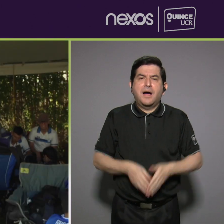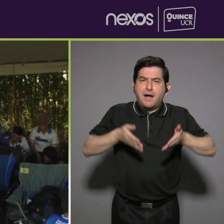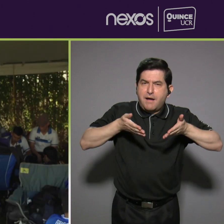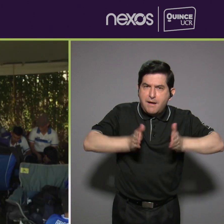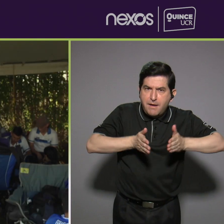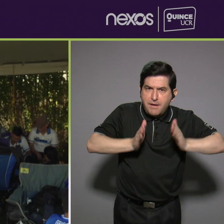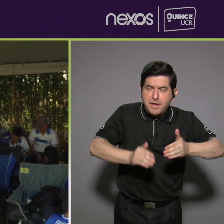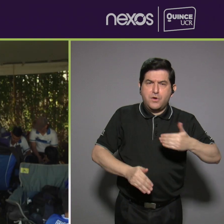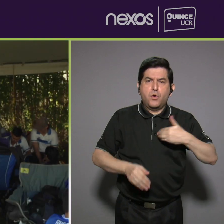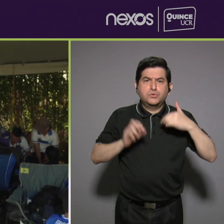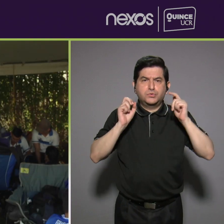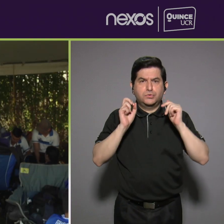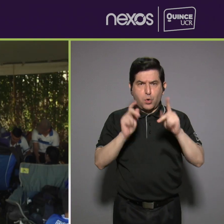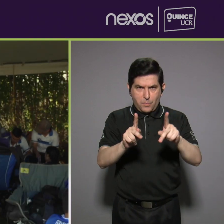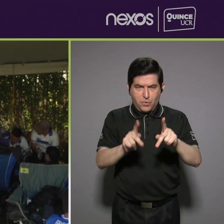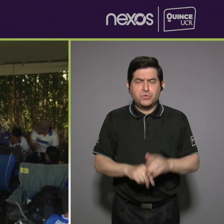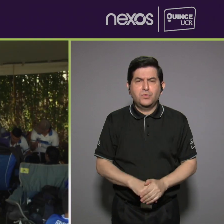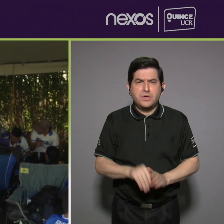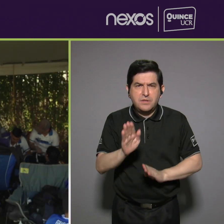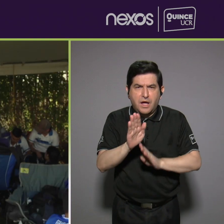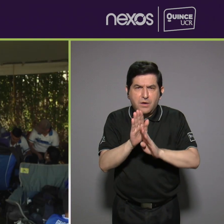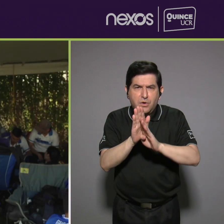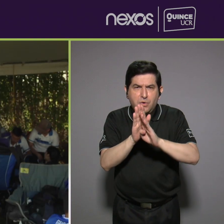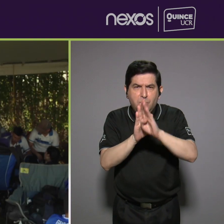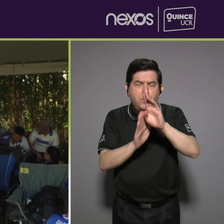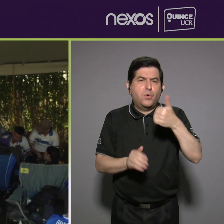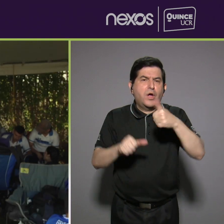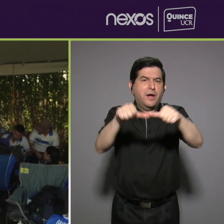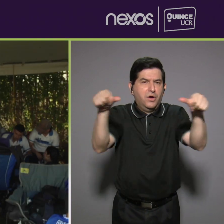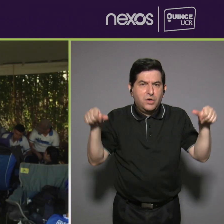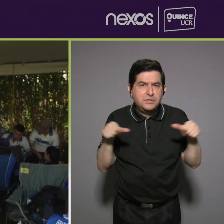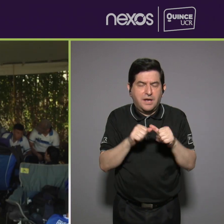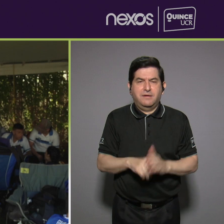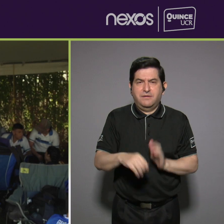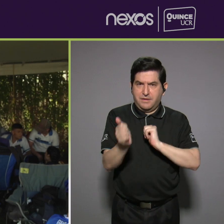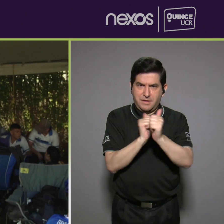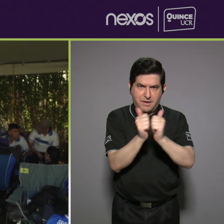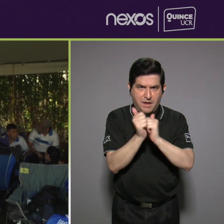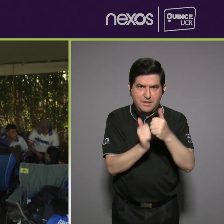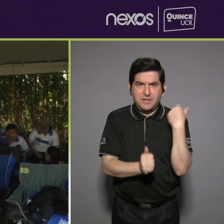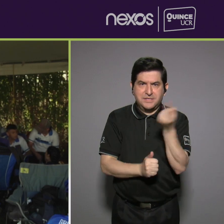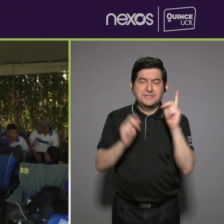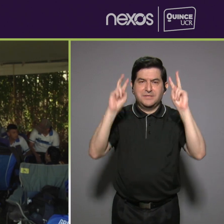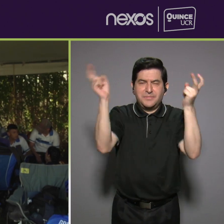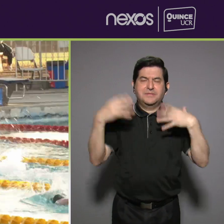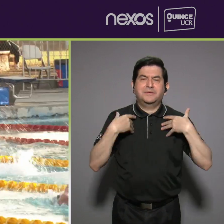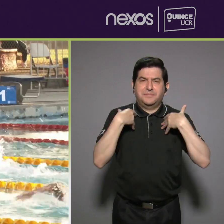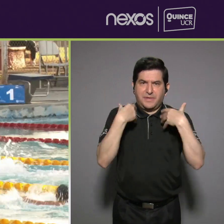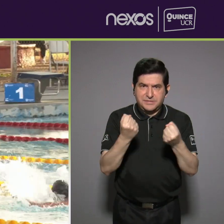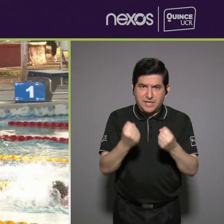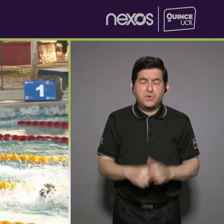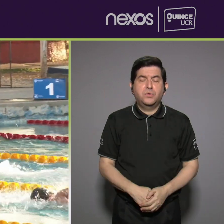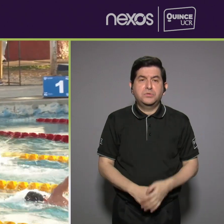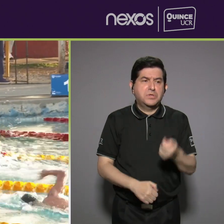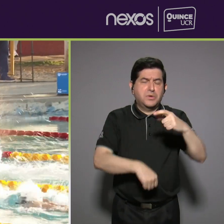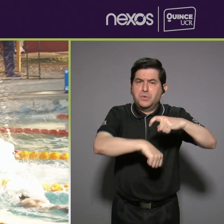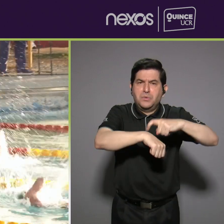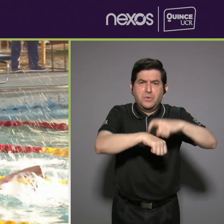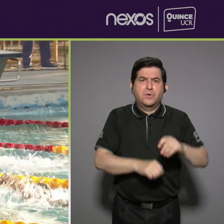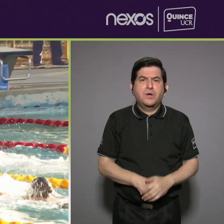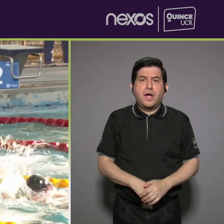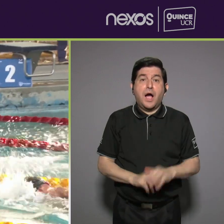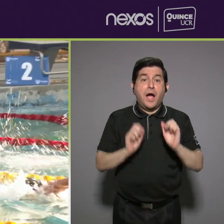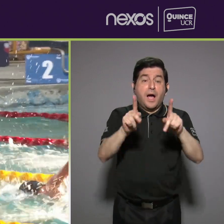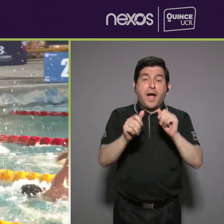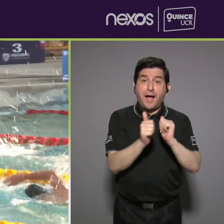tienen la posibilidad de desenvolverse, de desarrollarse en otro ámbito y el deporte siempre es un tema de salud. Hoy a corto plazo la posibilidad de